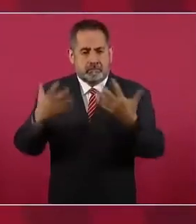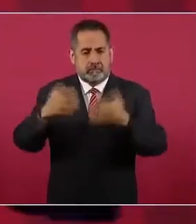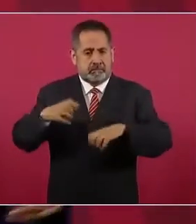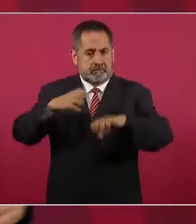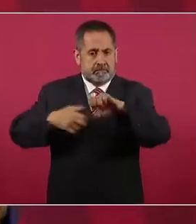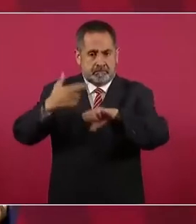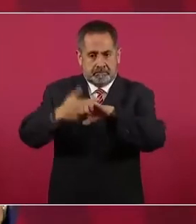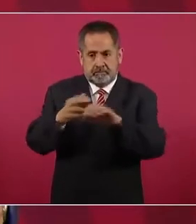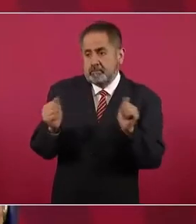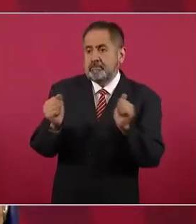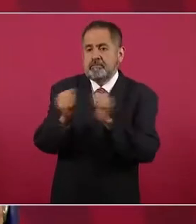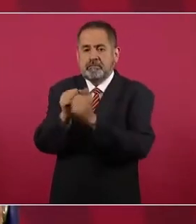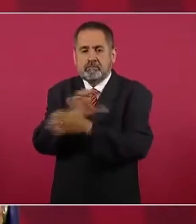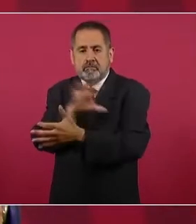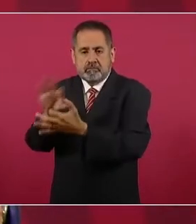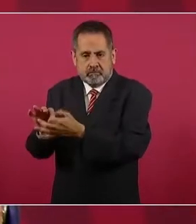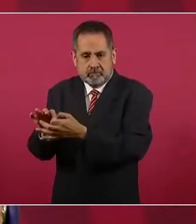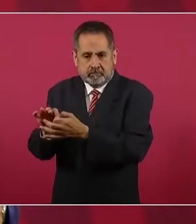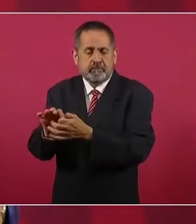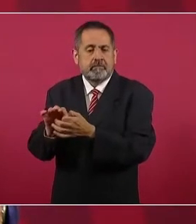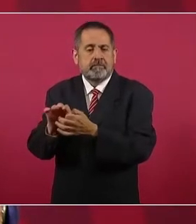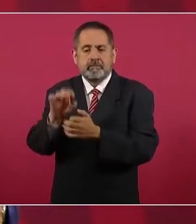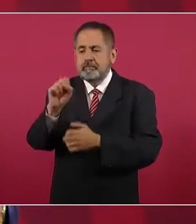vinculada a la Secretaría de Marina.